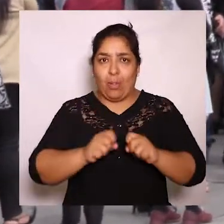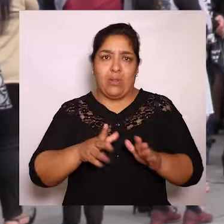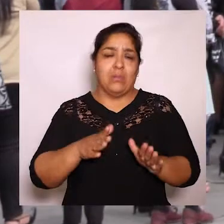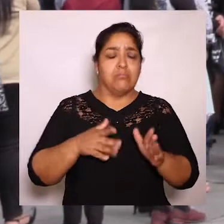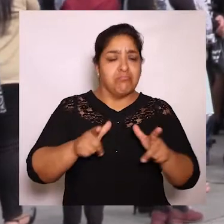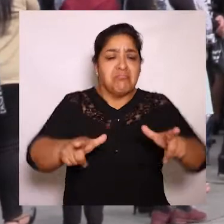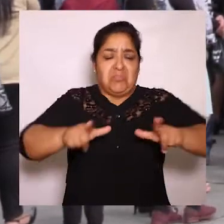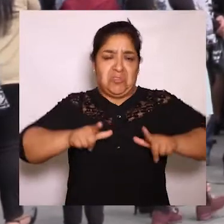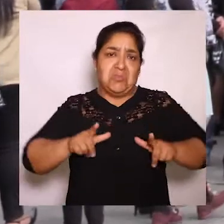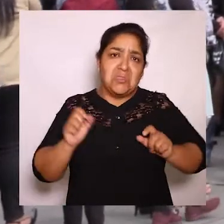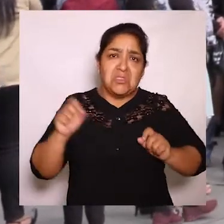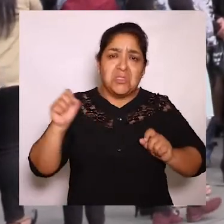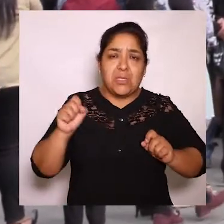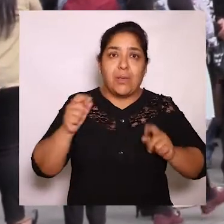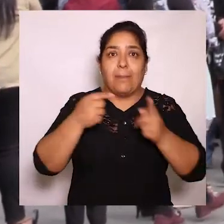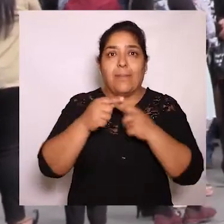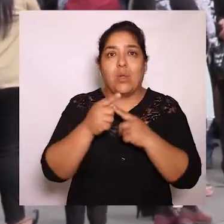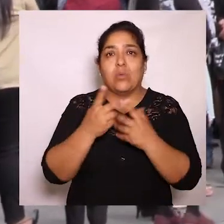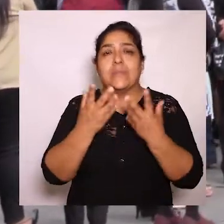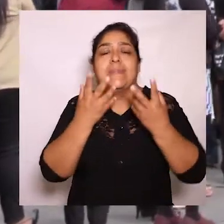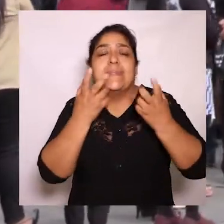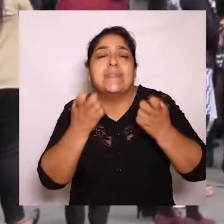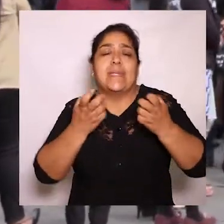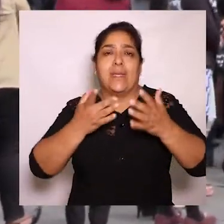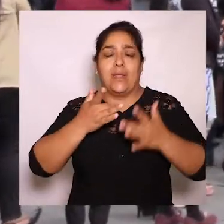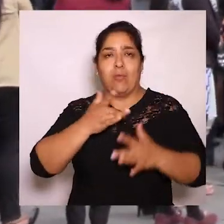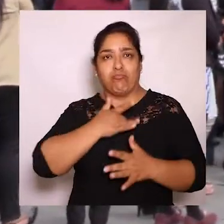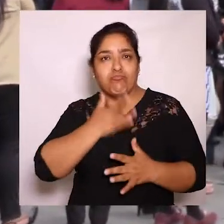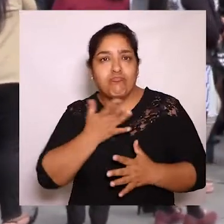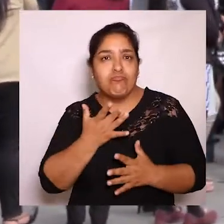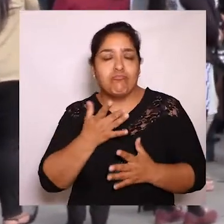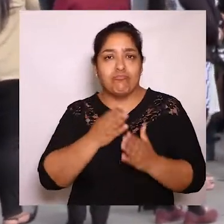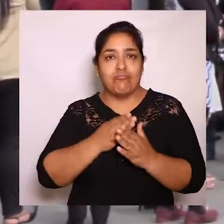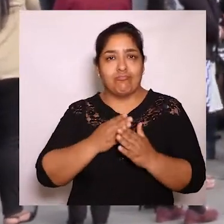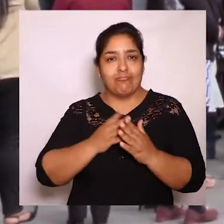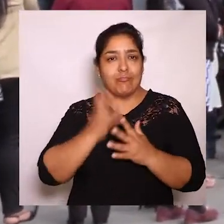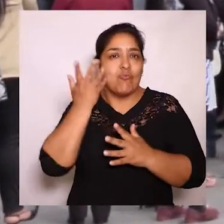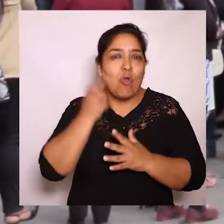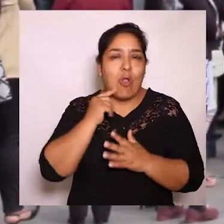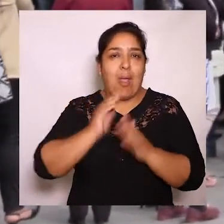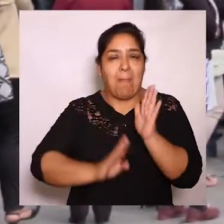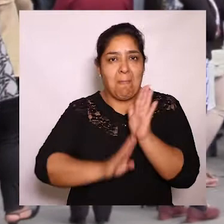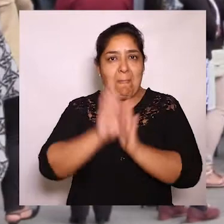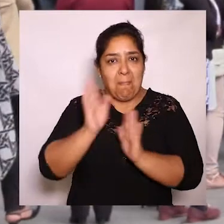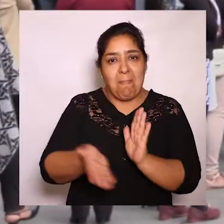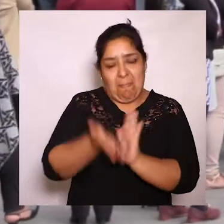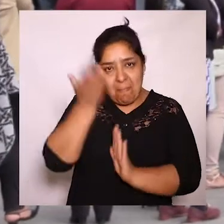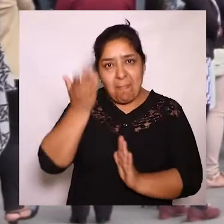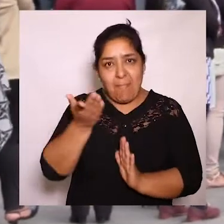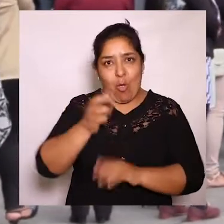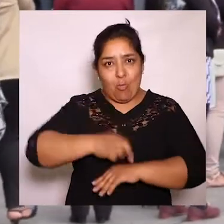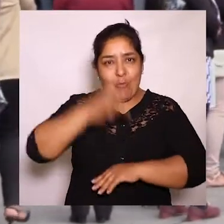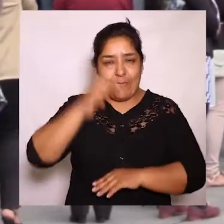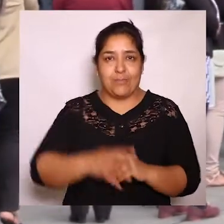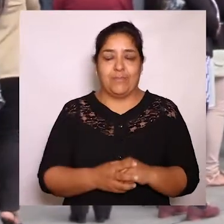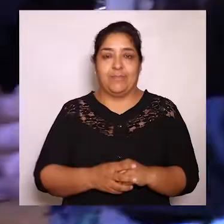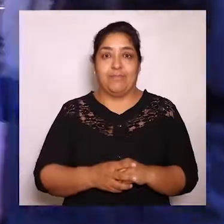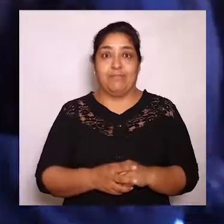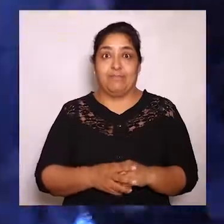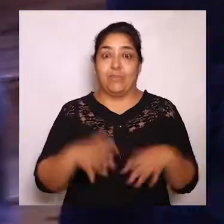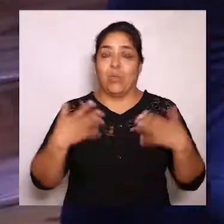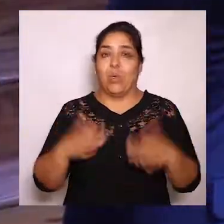más allá de recibir un certificado, recibir un título, es por el deseo y por esa motivación intrínseca de cada día ser mejor personas, ser mejor